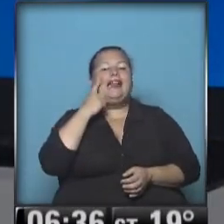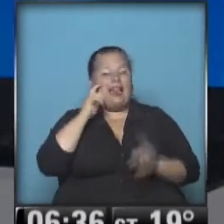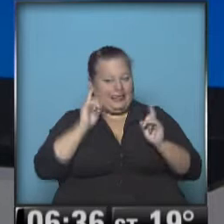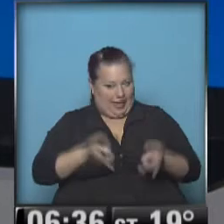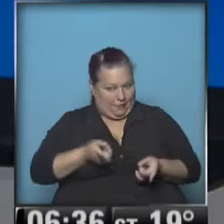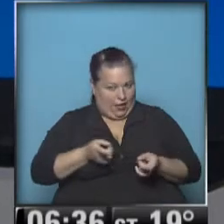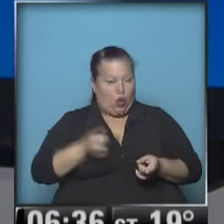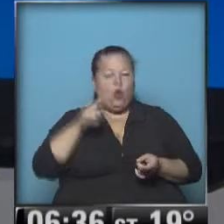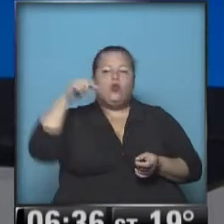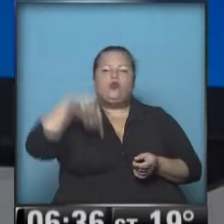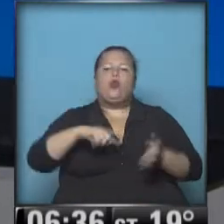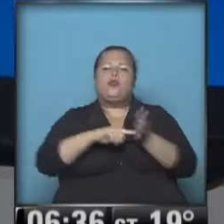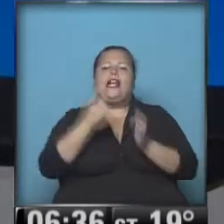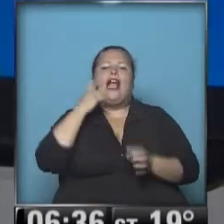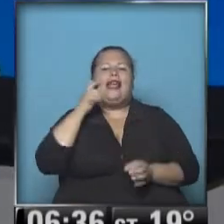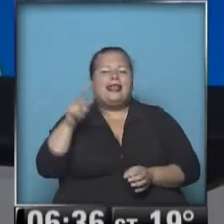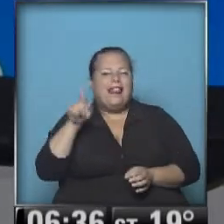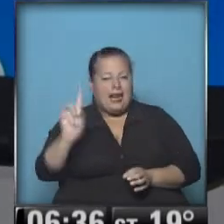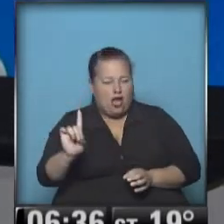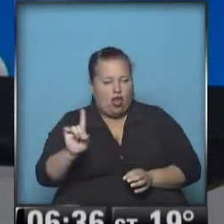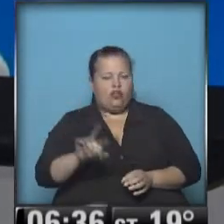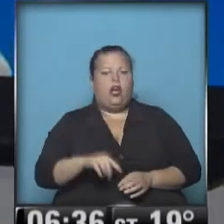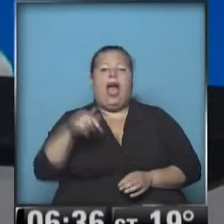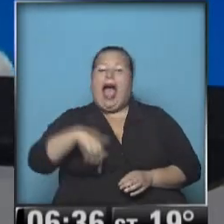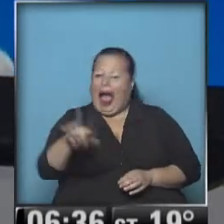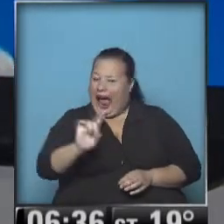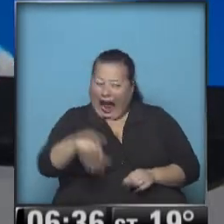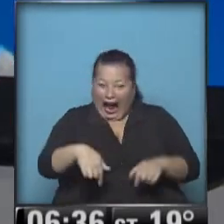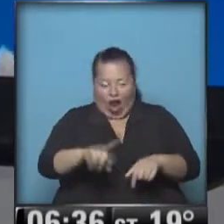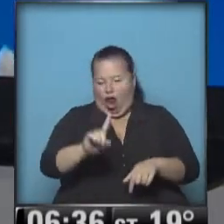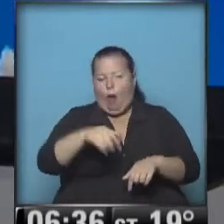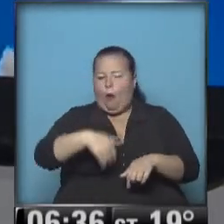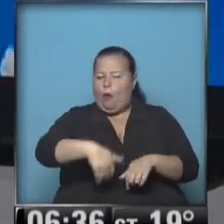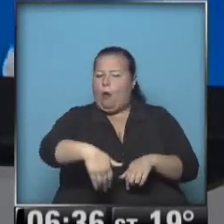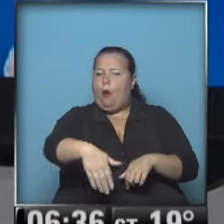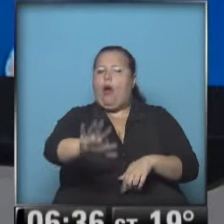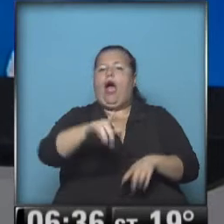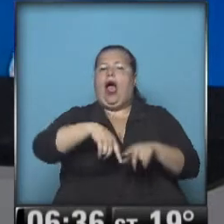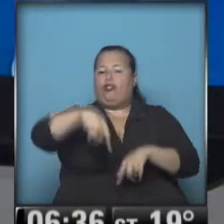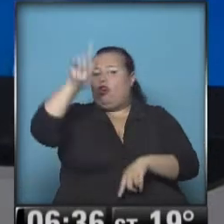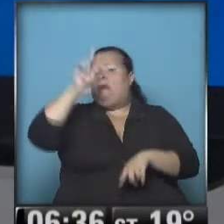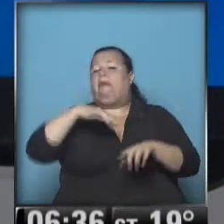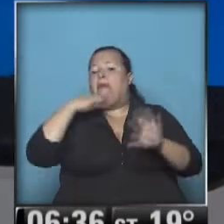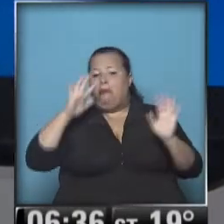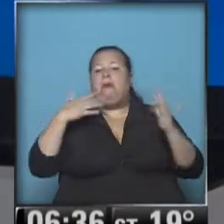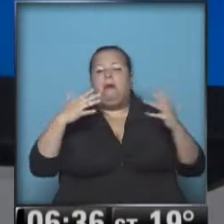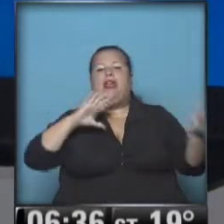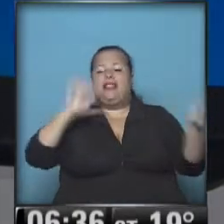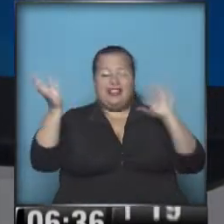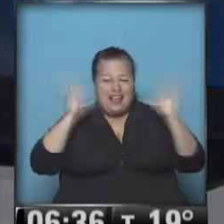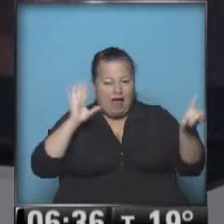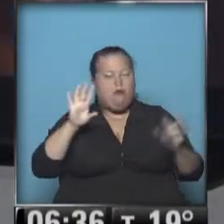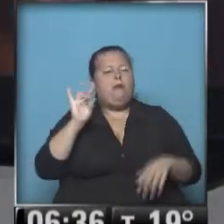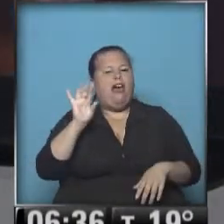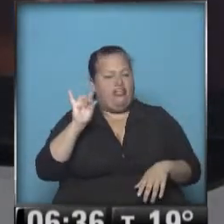Ríos. Sur y centro de la provincia de Entre Ríos. No ahora, ahora, pero a medida que avance el día, el tiempo va a